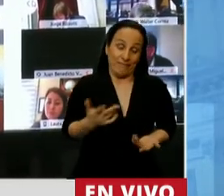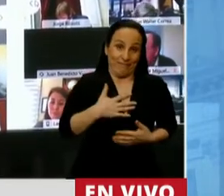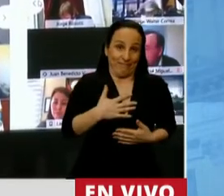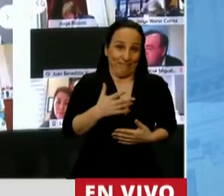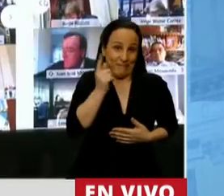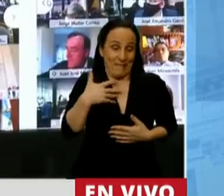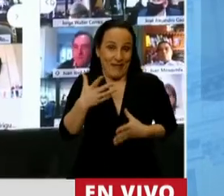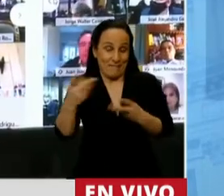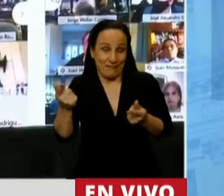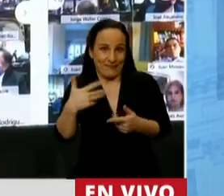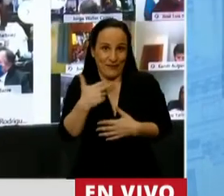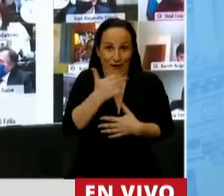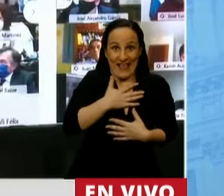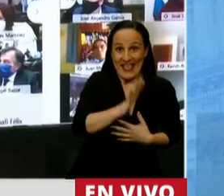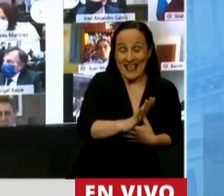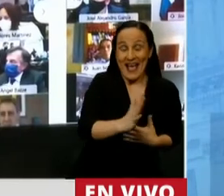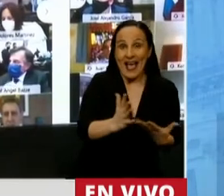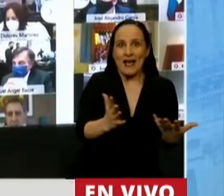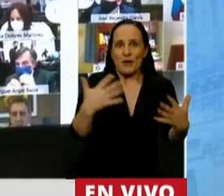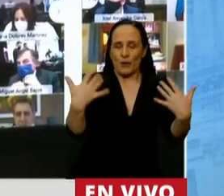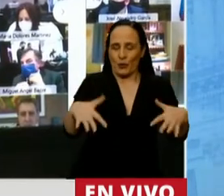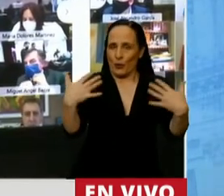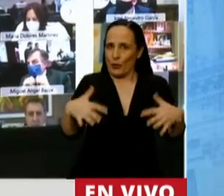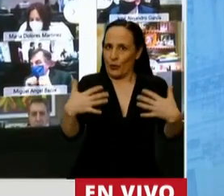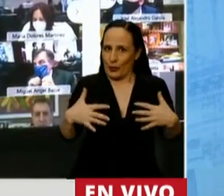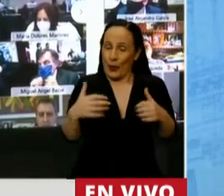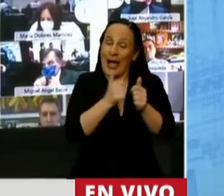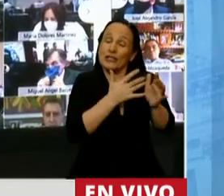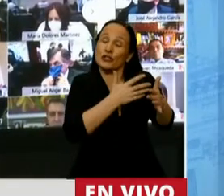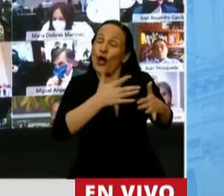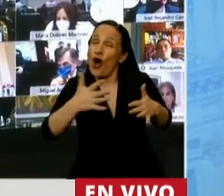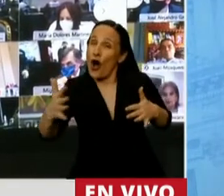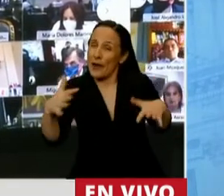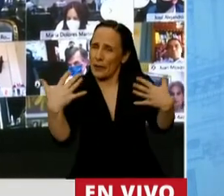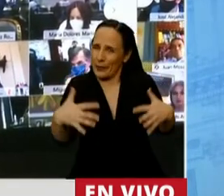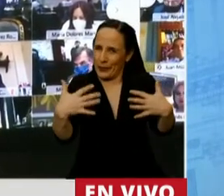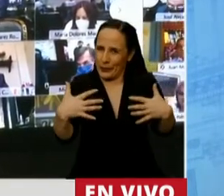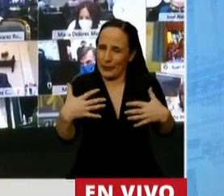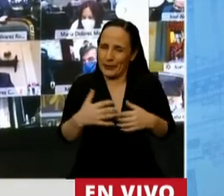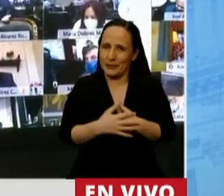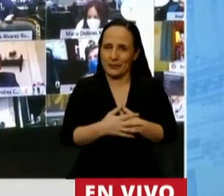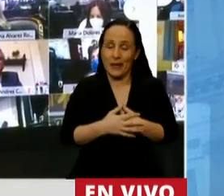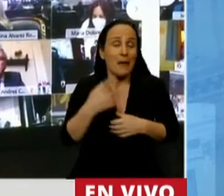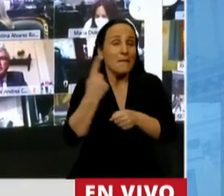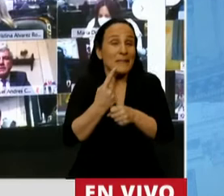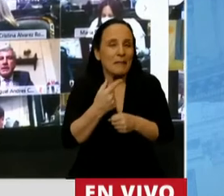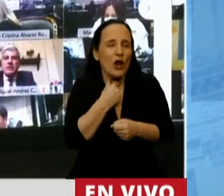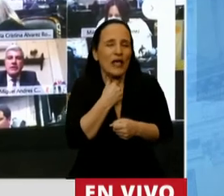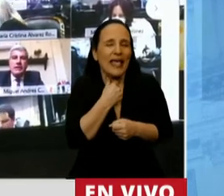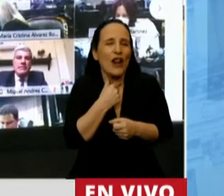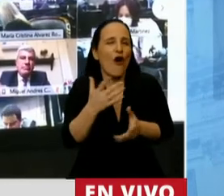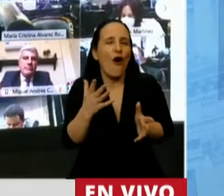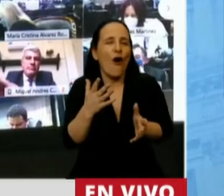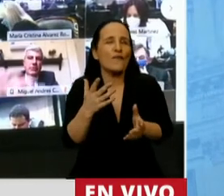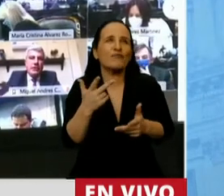un montón en nuestra historia. Primero quisiera hacer un ejercicio que